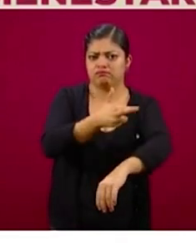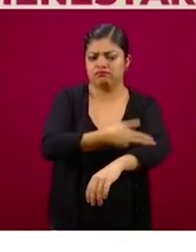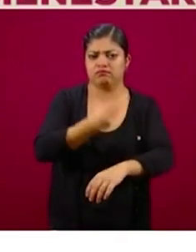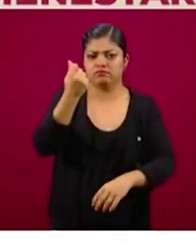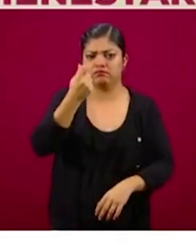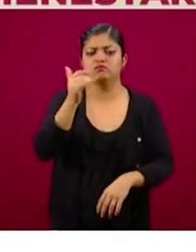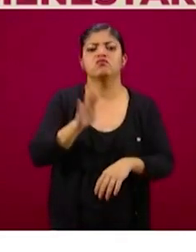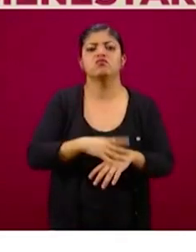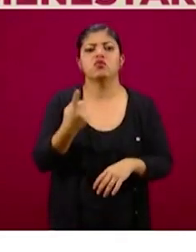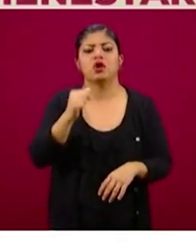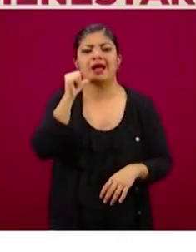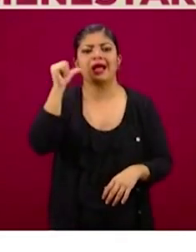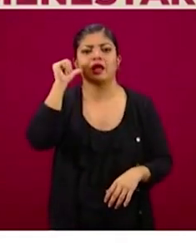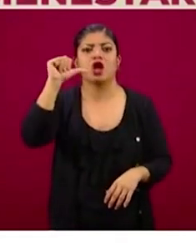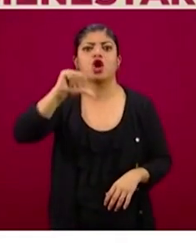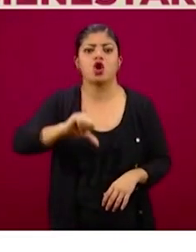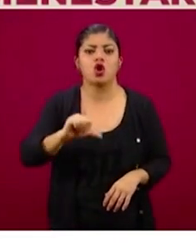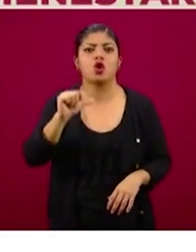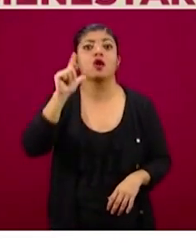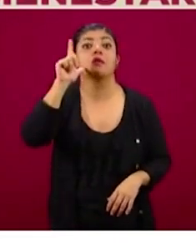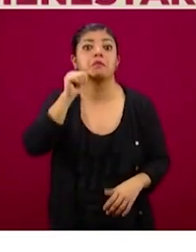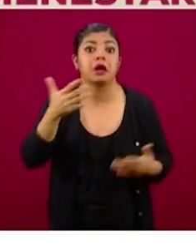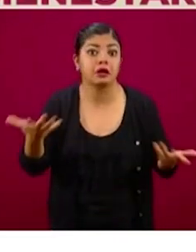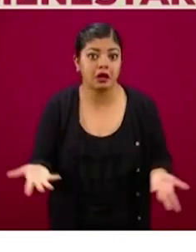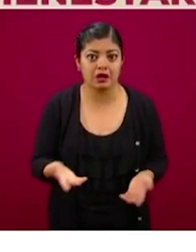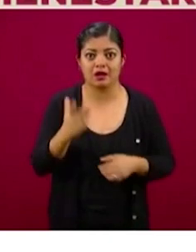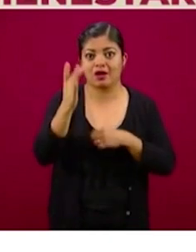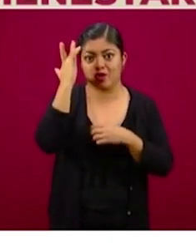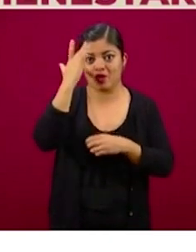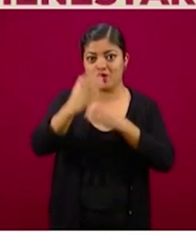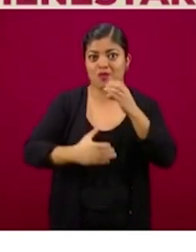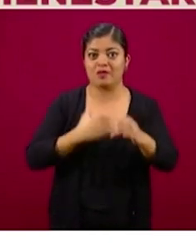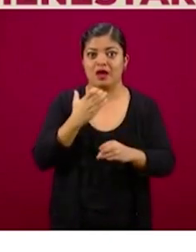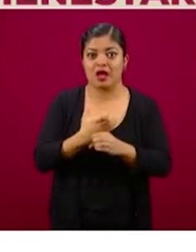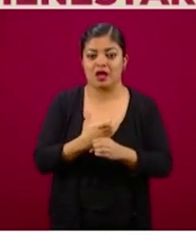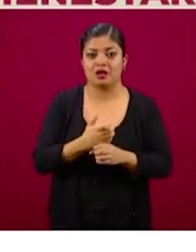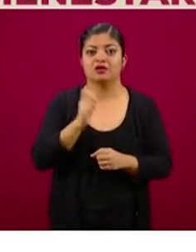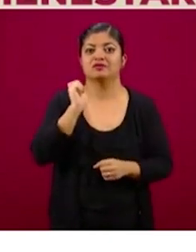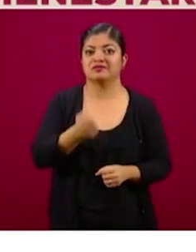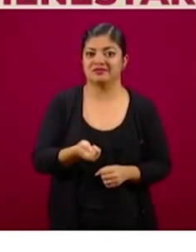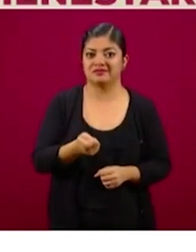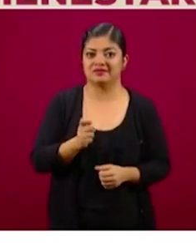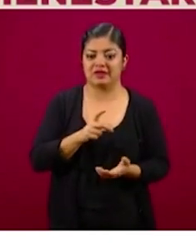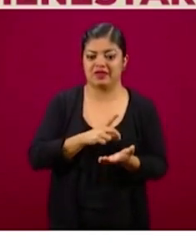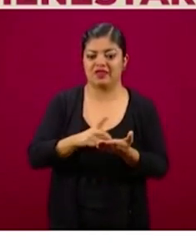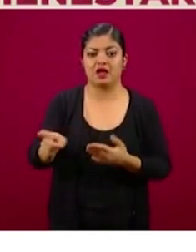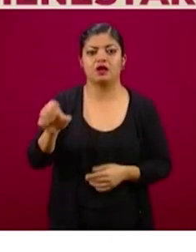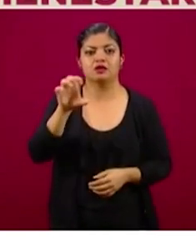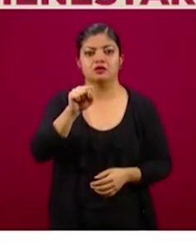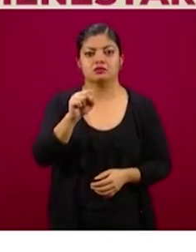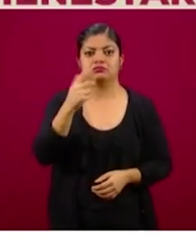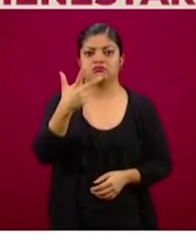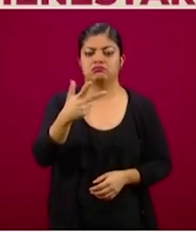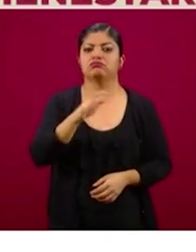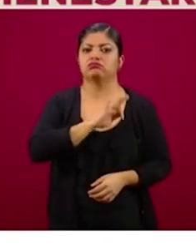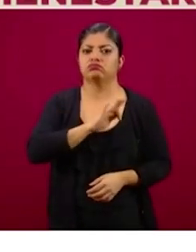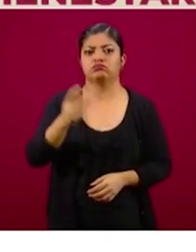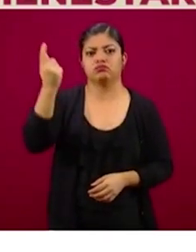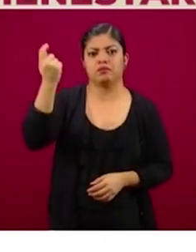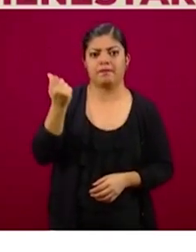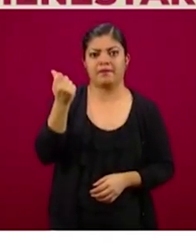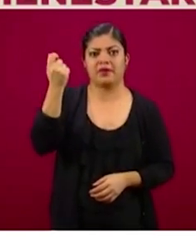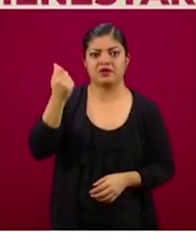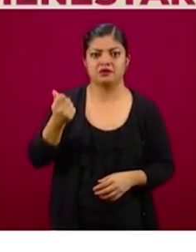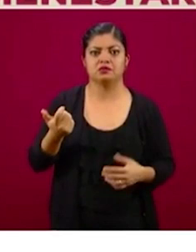mañana cumplirán años muchos de ellos y ya tendrán el derecho a ejercer su pensión.